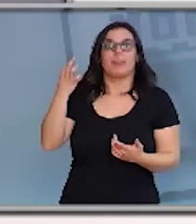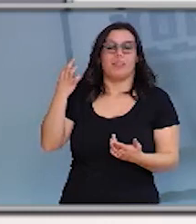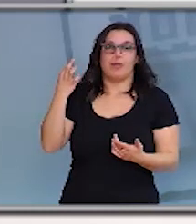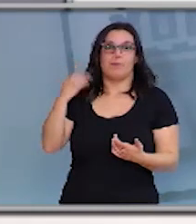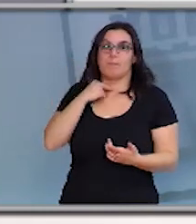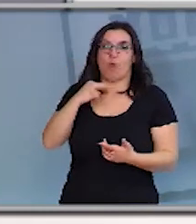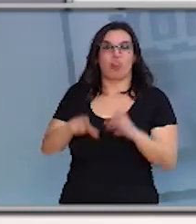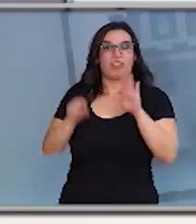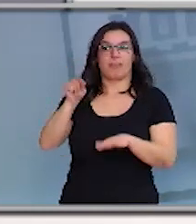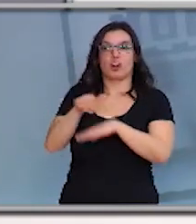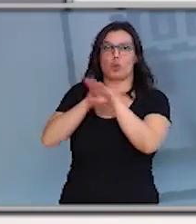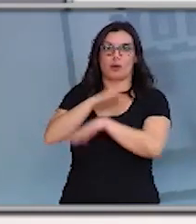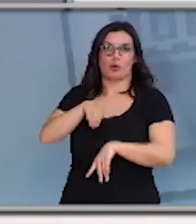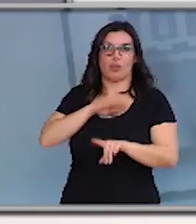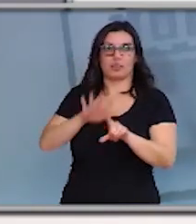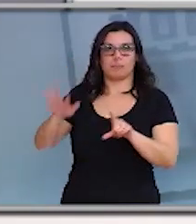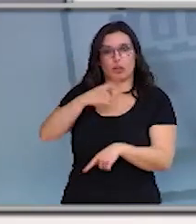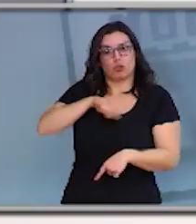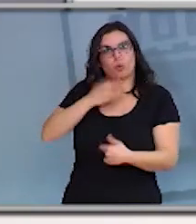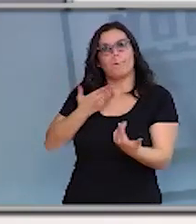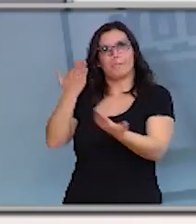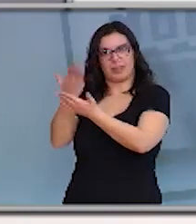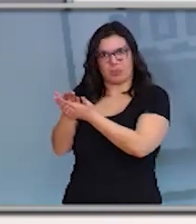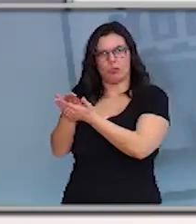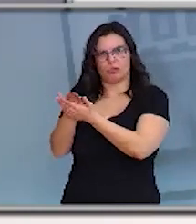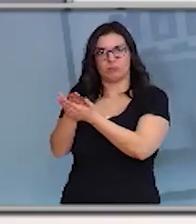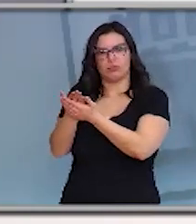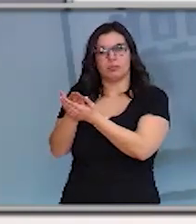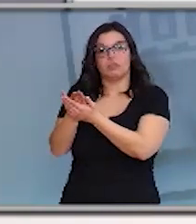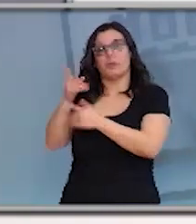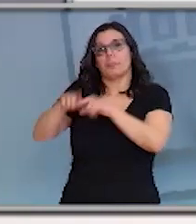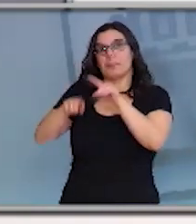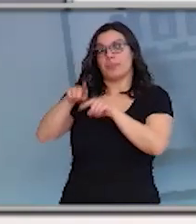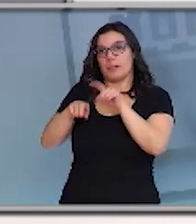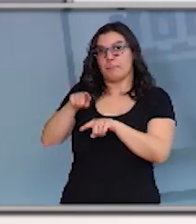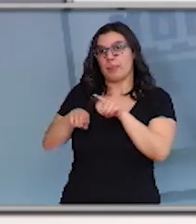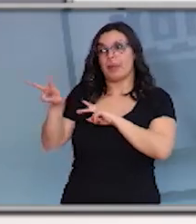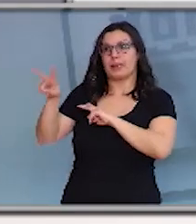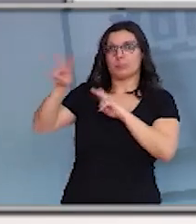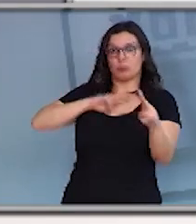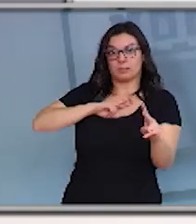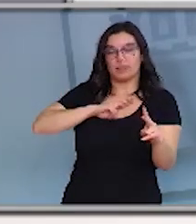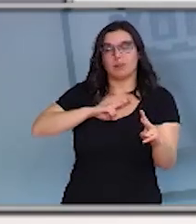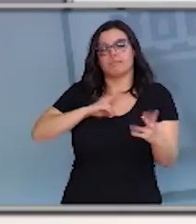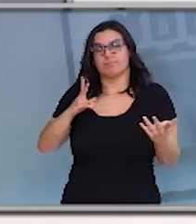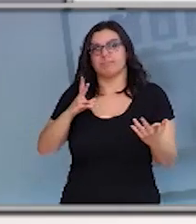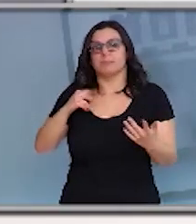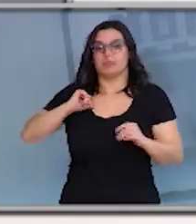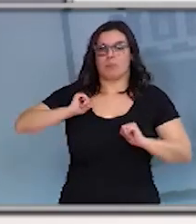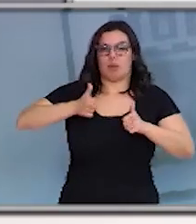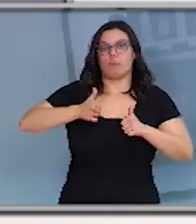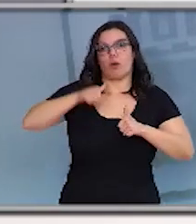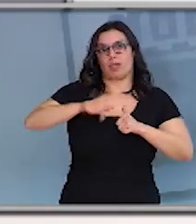Gobierno de España. Nosotros lo que hemos hecho es solicitar esa decisión y en función de la contestación que se nos dé se tomarán las medidas